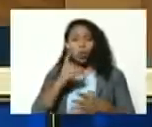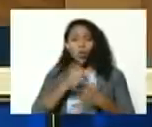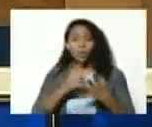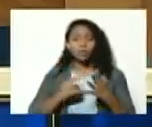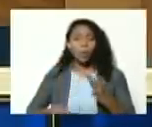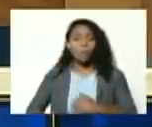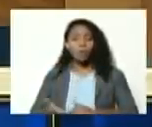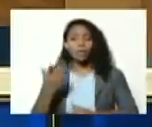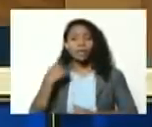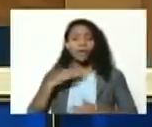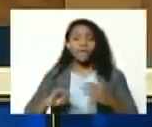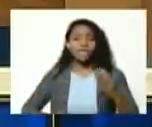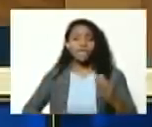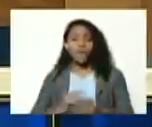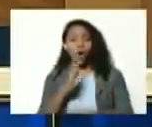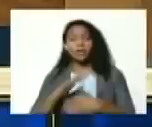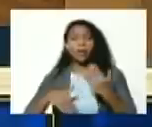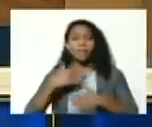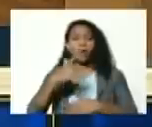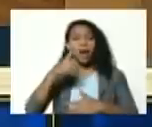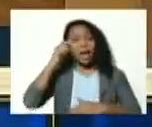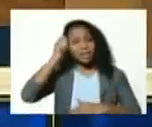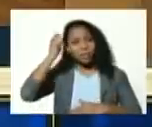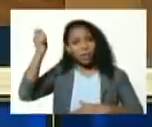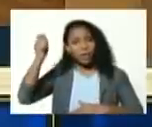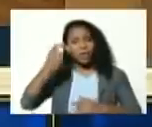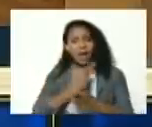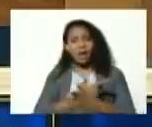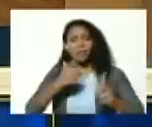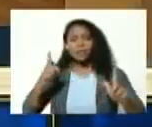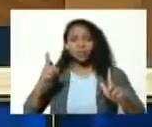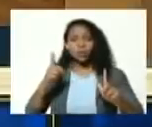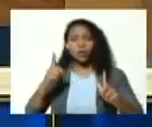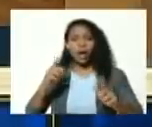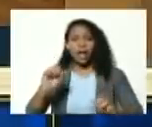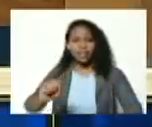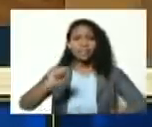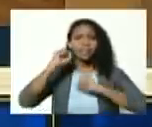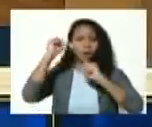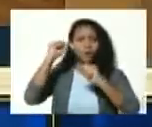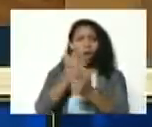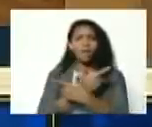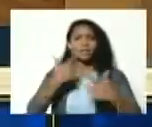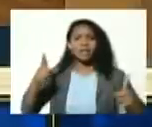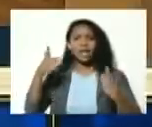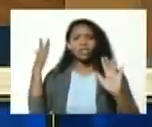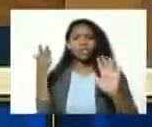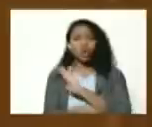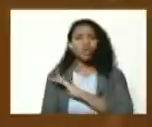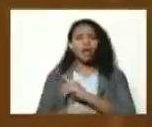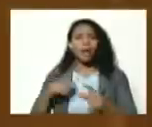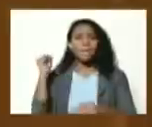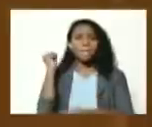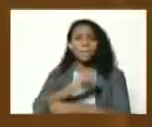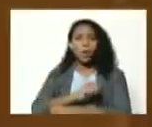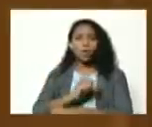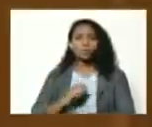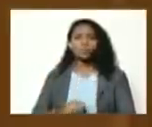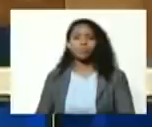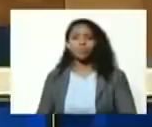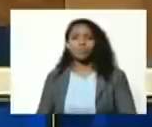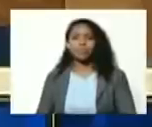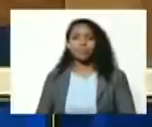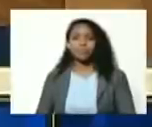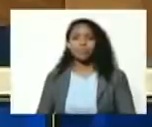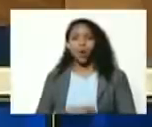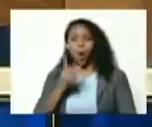fundacionales de los que después fue la teología de la liberación el triunfo de la libertad sobre el despotismo Juan Germán